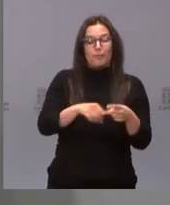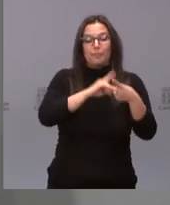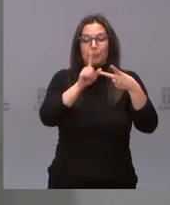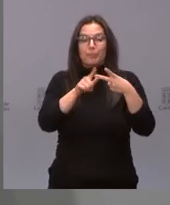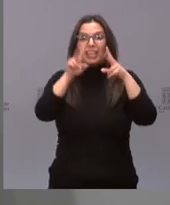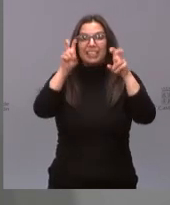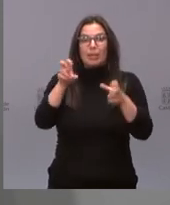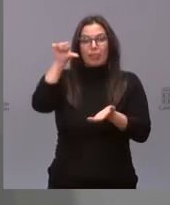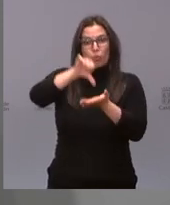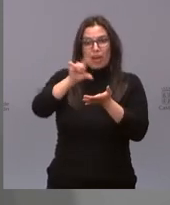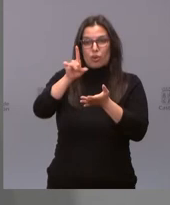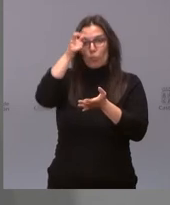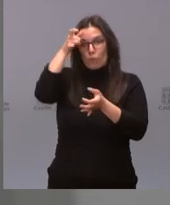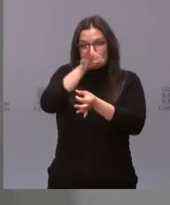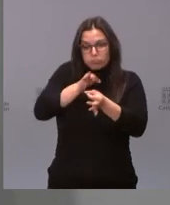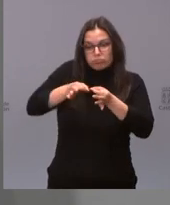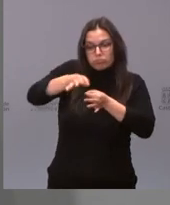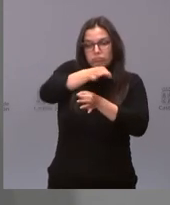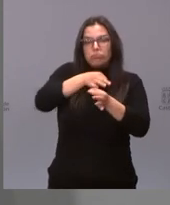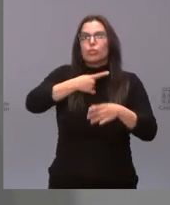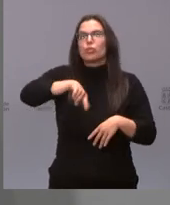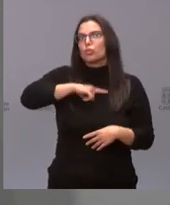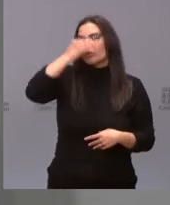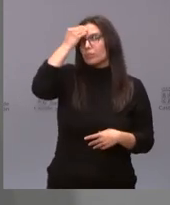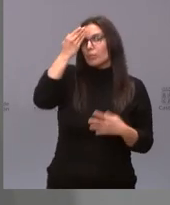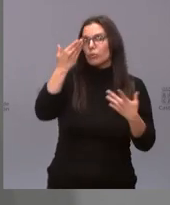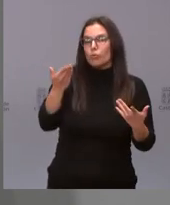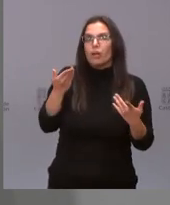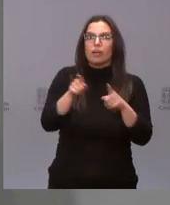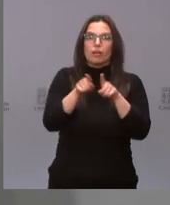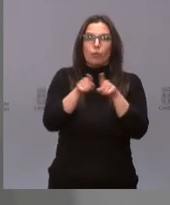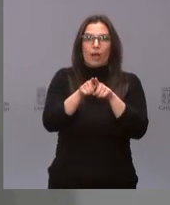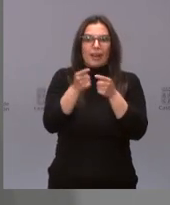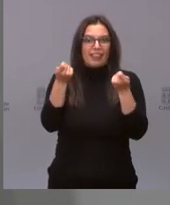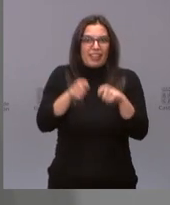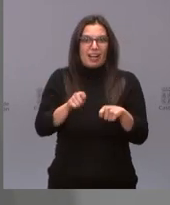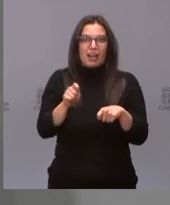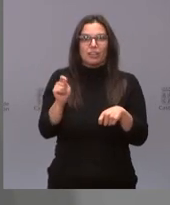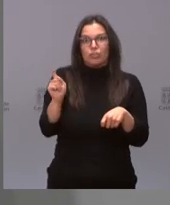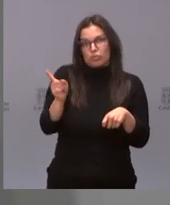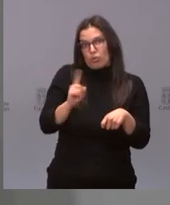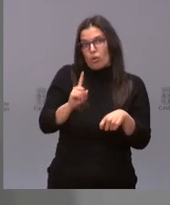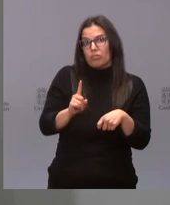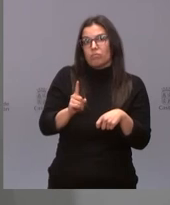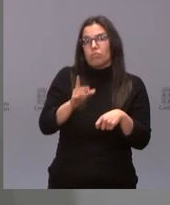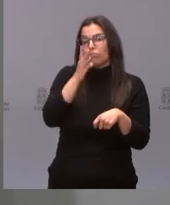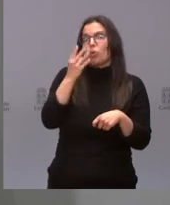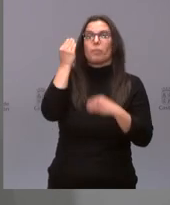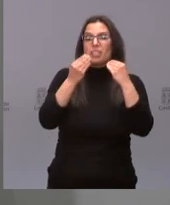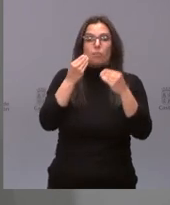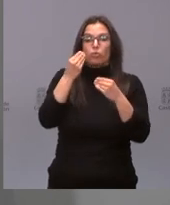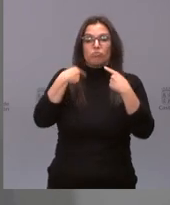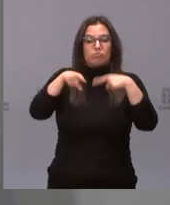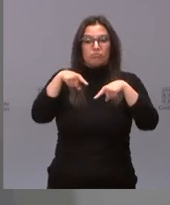Alfoz, lo que mantenemos es, no perimetramos, porque creemos que no es una medida